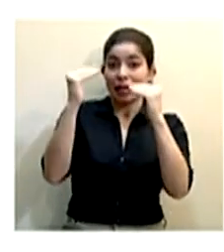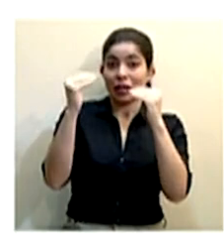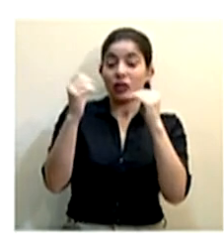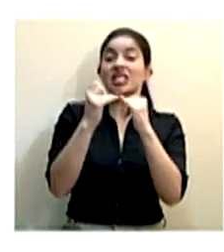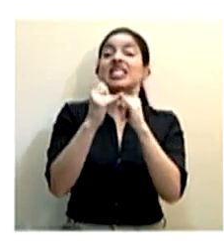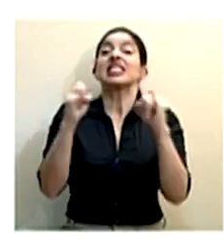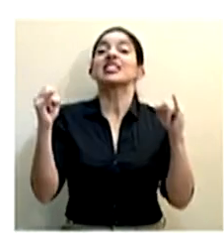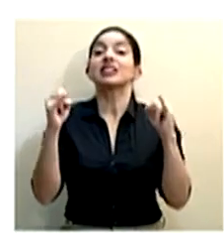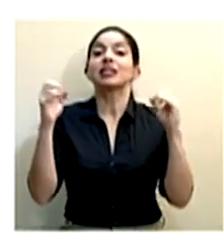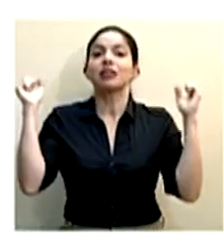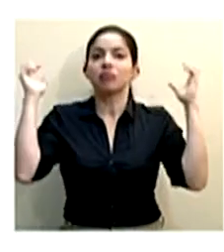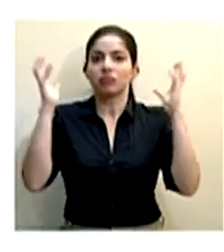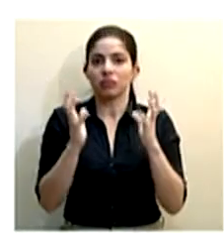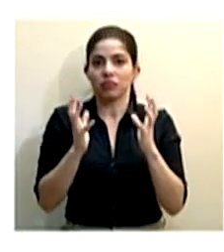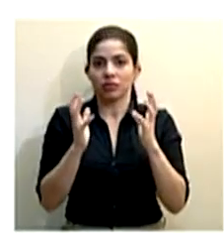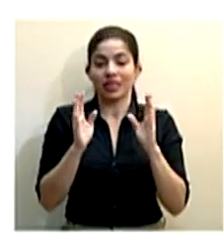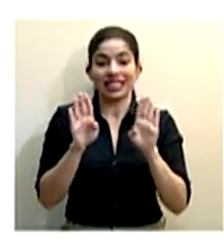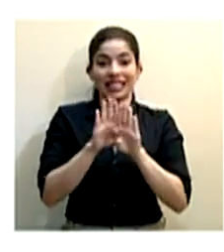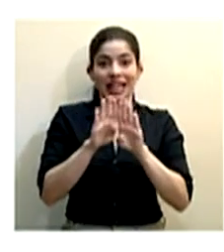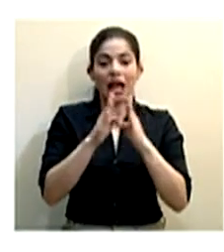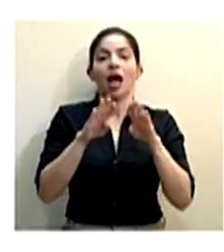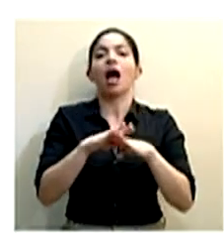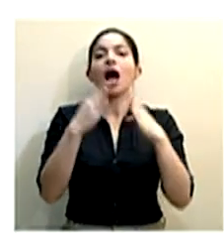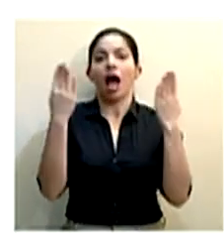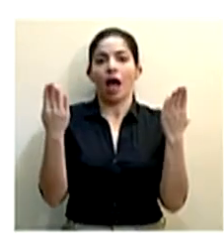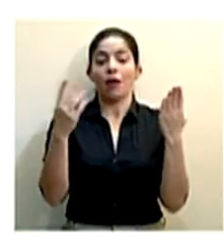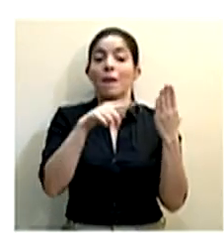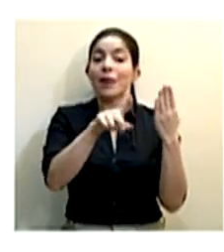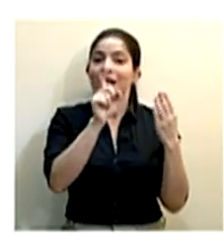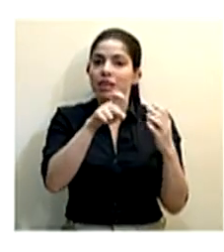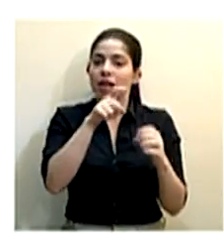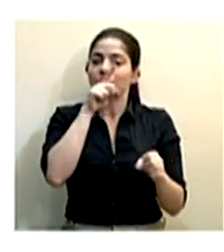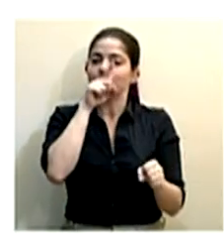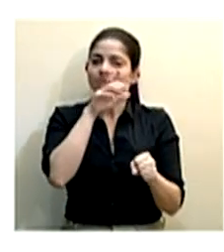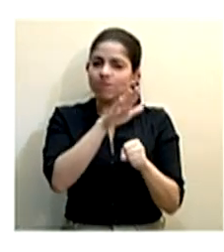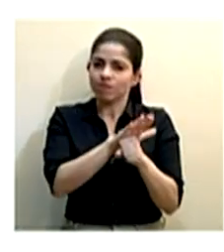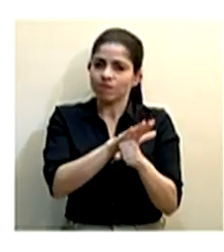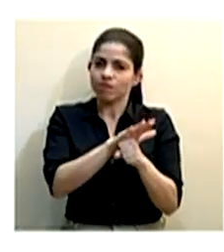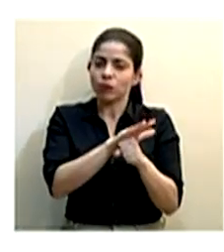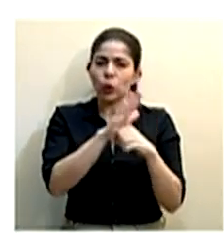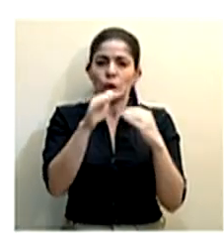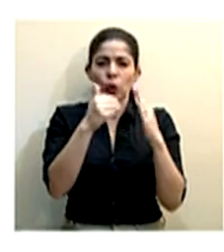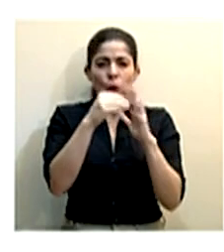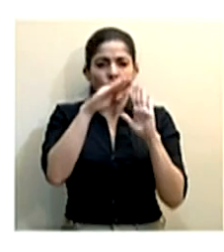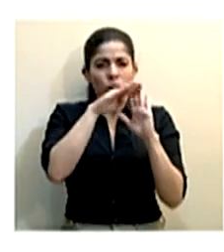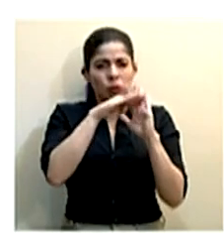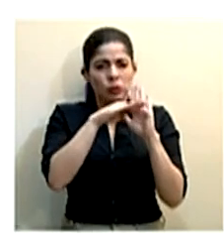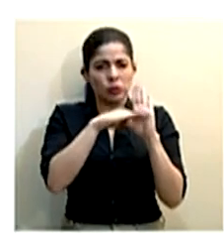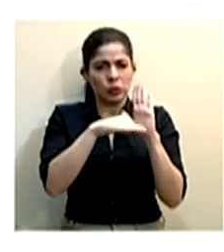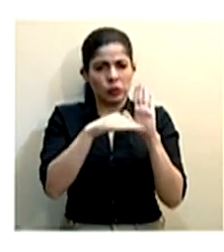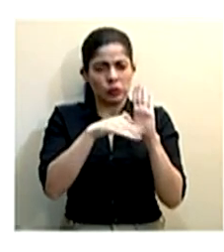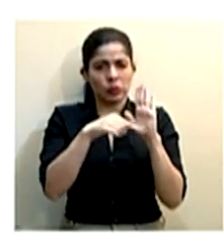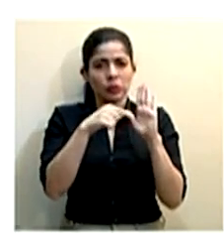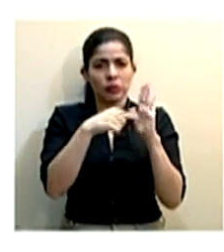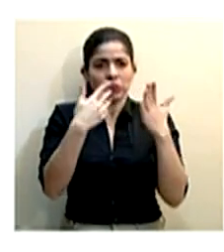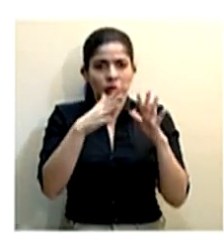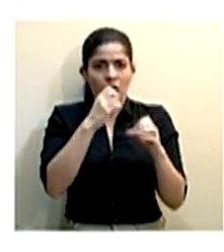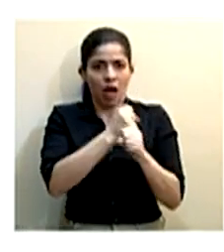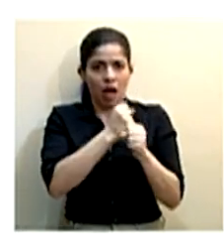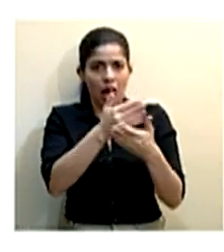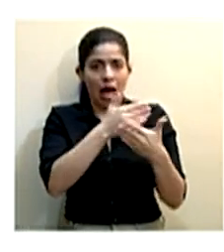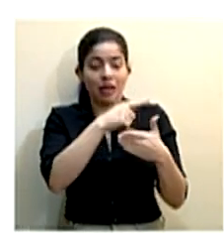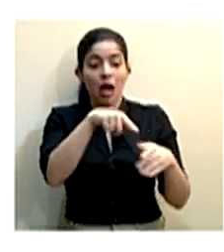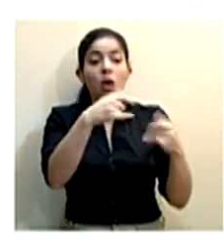espectadores, o sea, puertas cerradas quedan habilitados cumpliendo con el protocolo estricto, riguroso de todas las medidas que ya se han venido trabajando